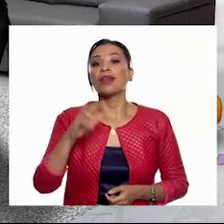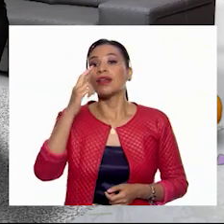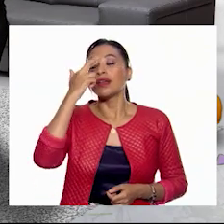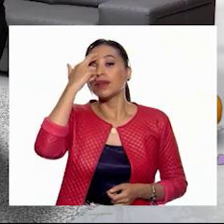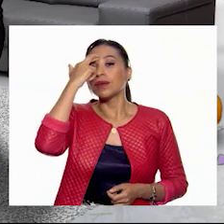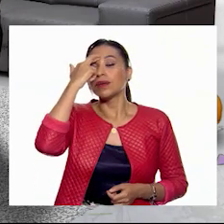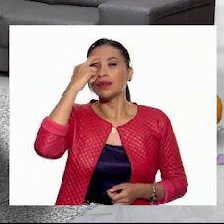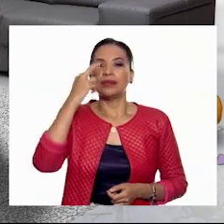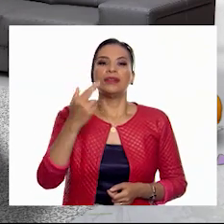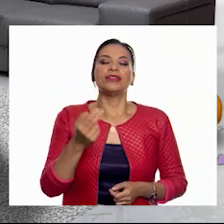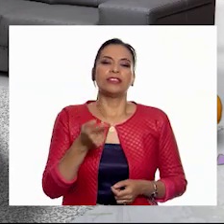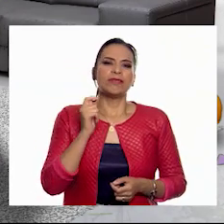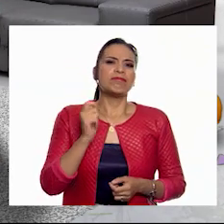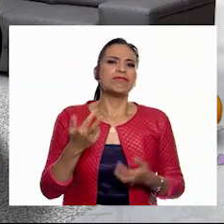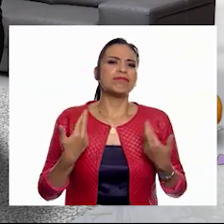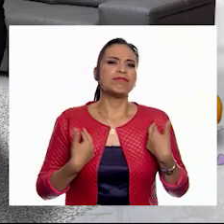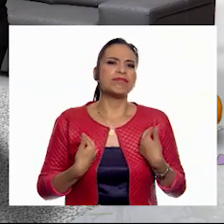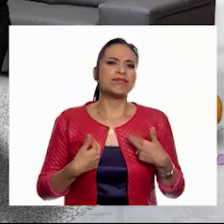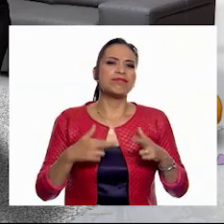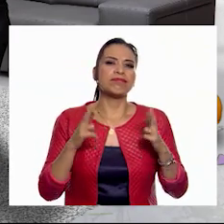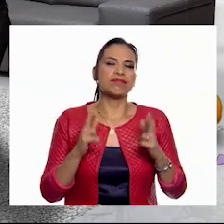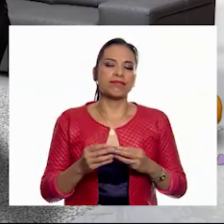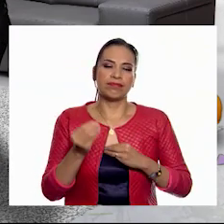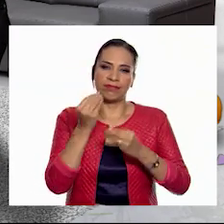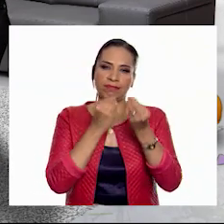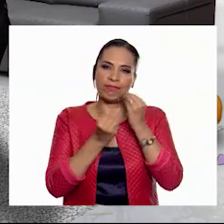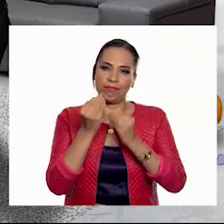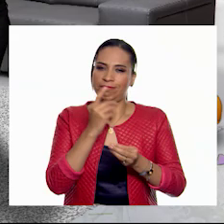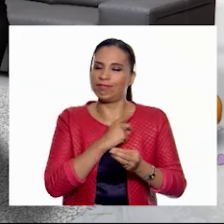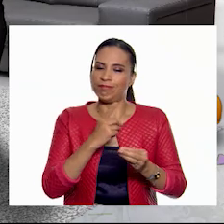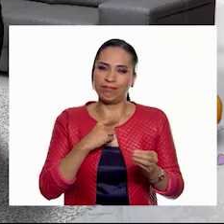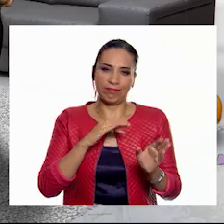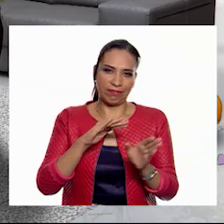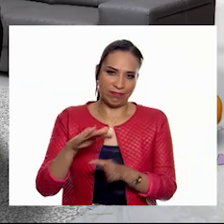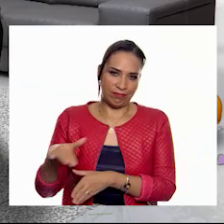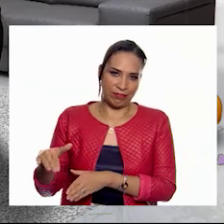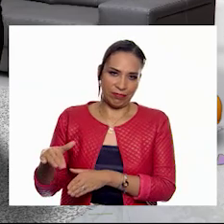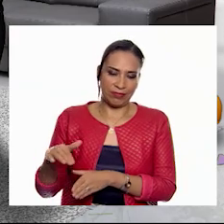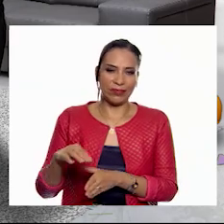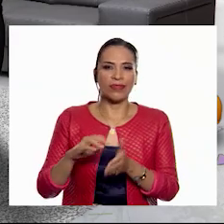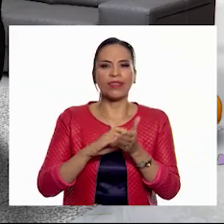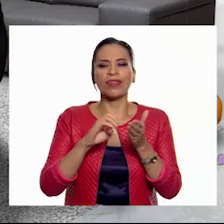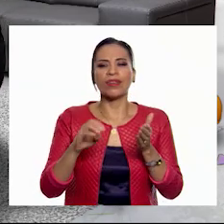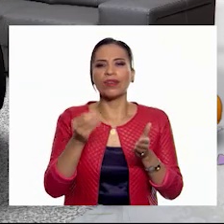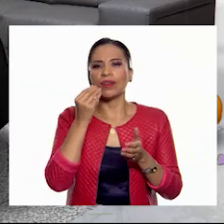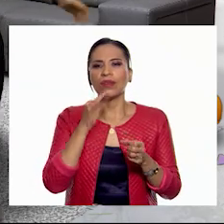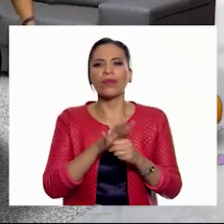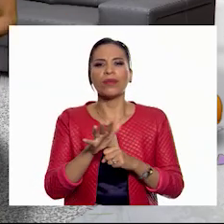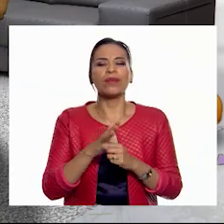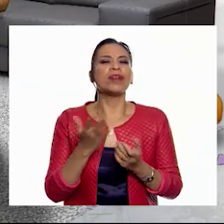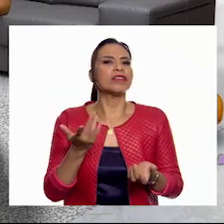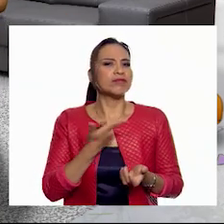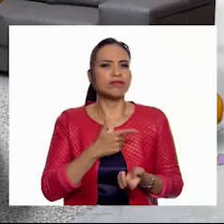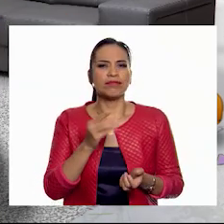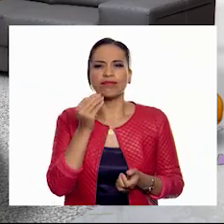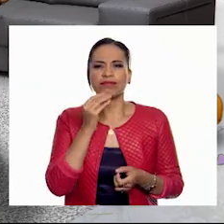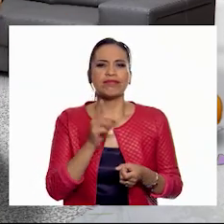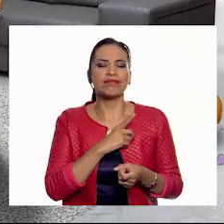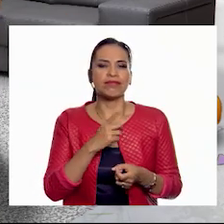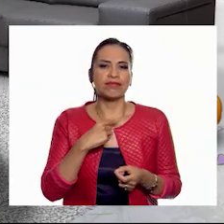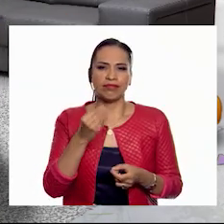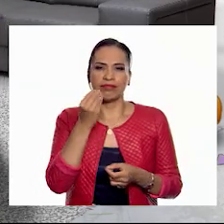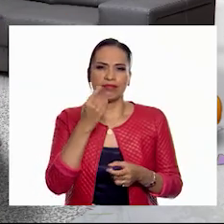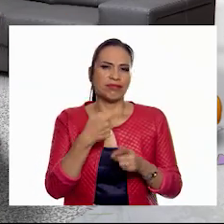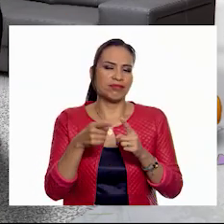Recuerda que representan la comida que debemos evitar. Por ejemplo, ¿qué comida debemos evitar, Jorge? Dime. Ay, la